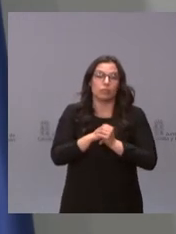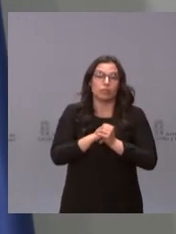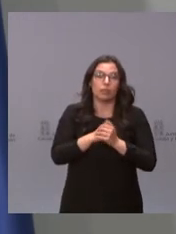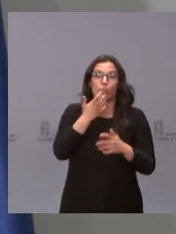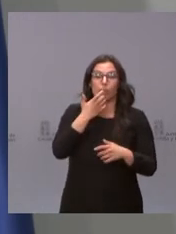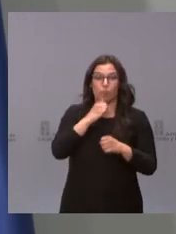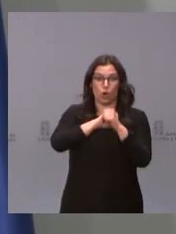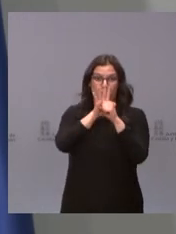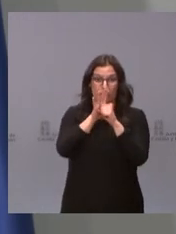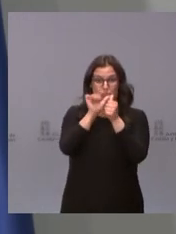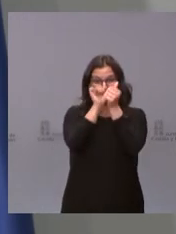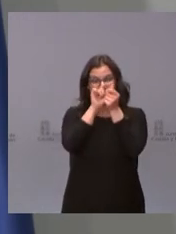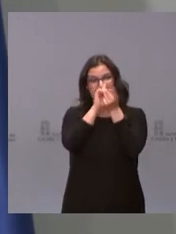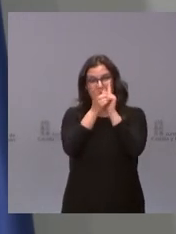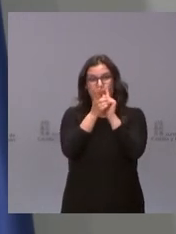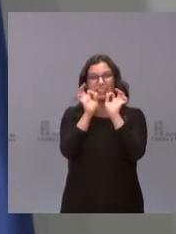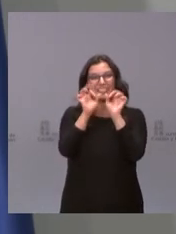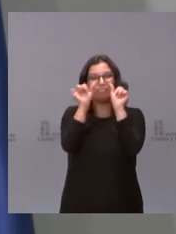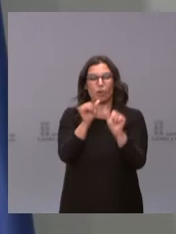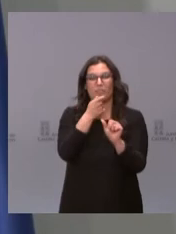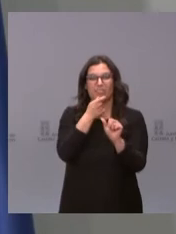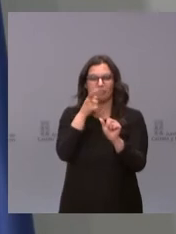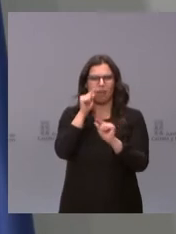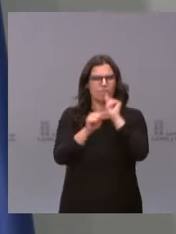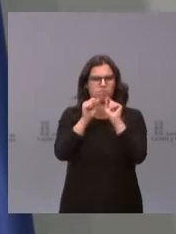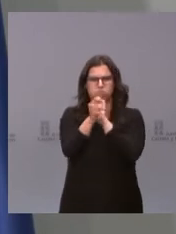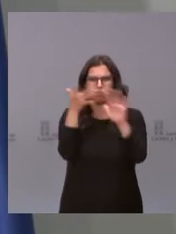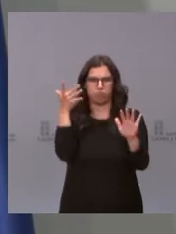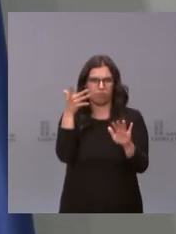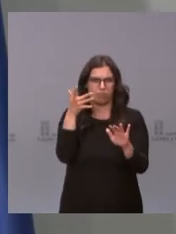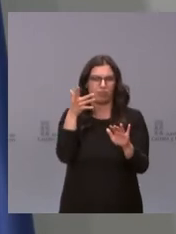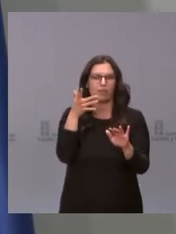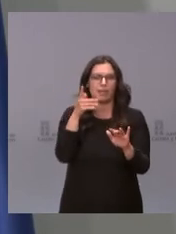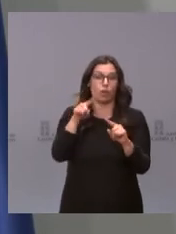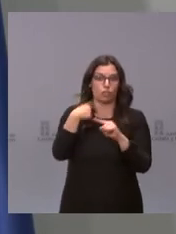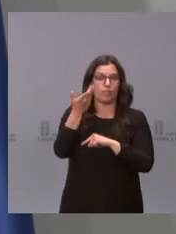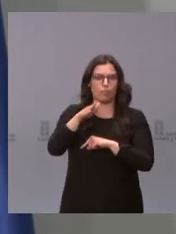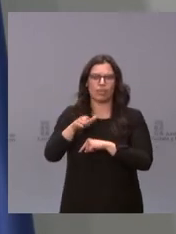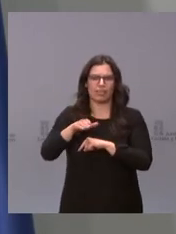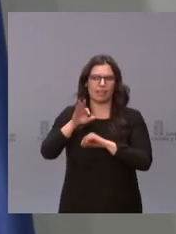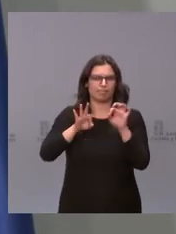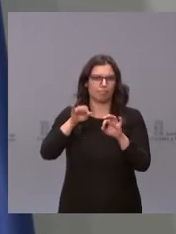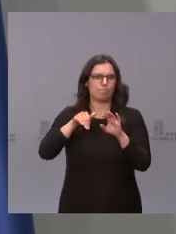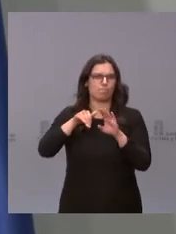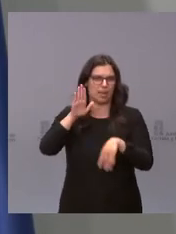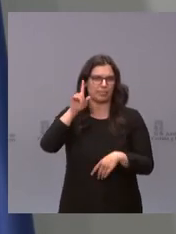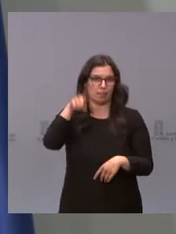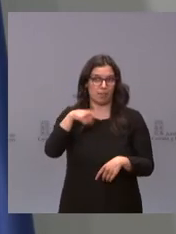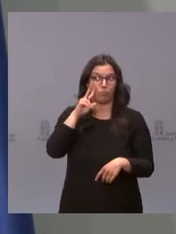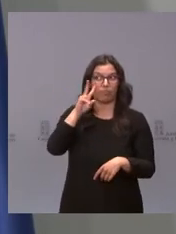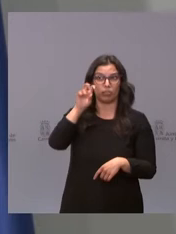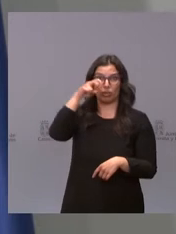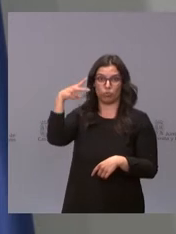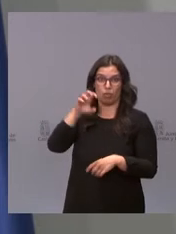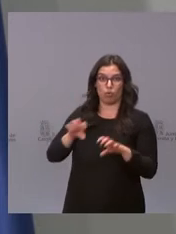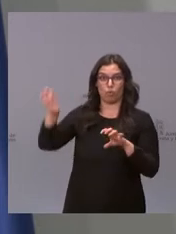británica es muy alto, que esta es una cepa de mayor transmisibilidad y de mayor letalidad, como hemos visto en el conjunto de Europa. Lo que hemos visto en